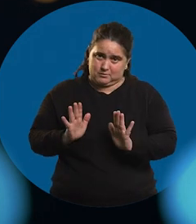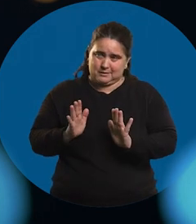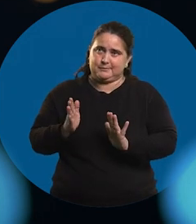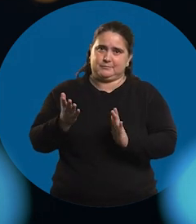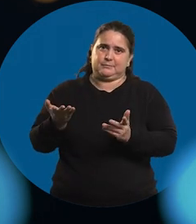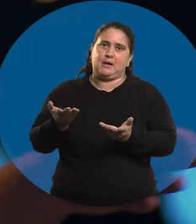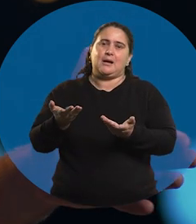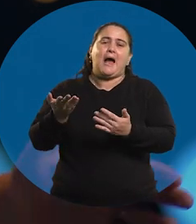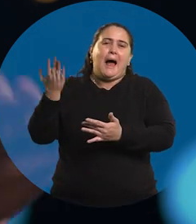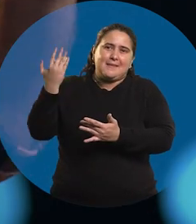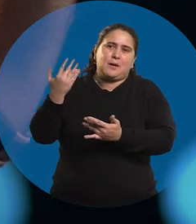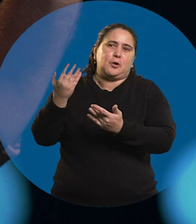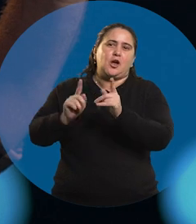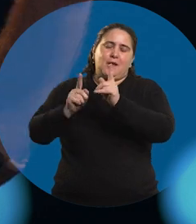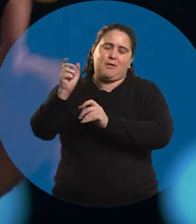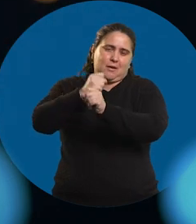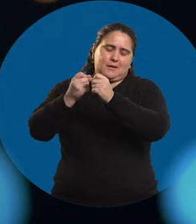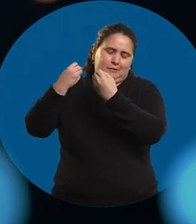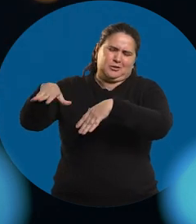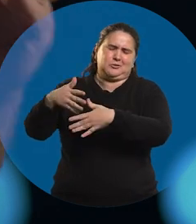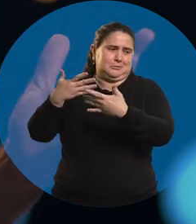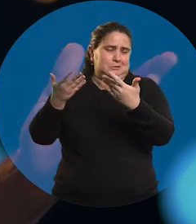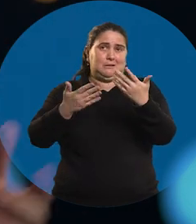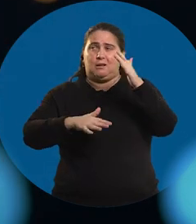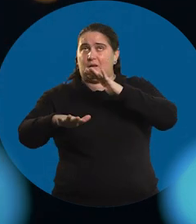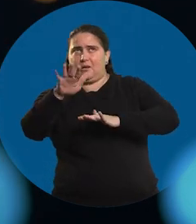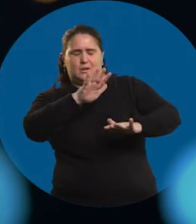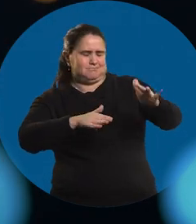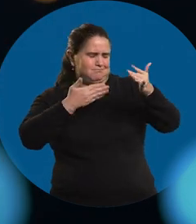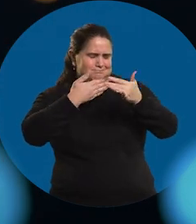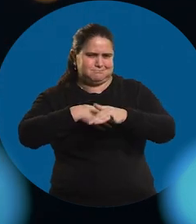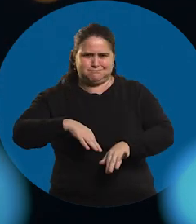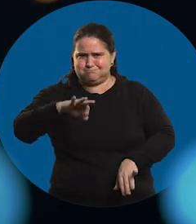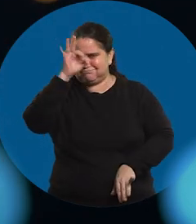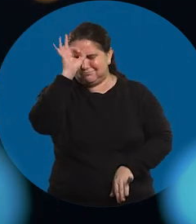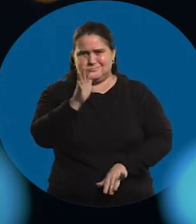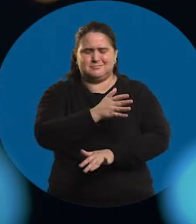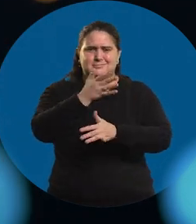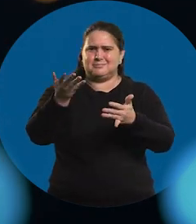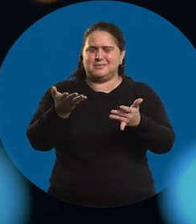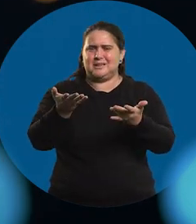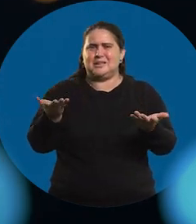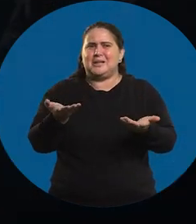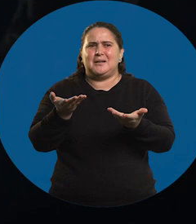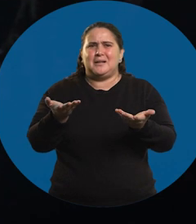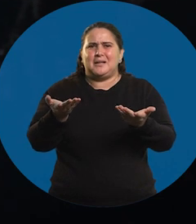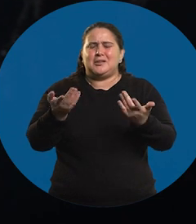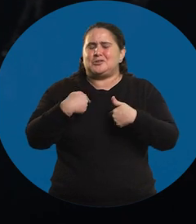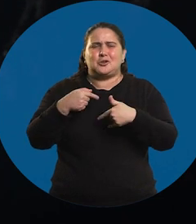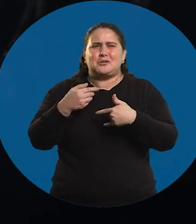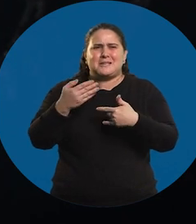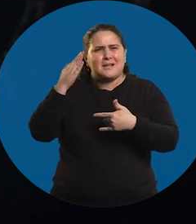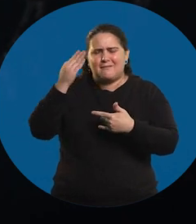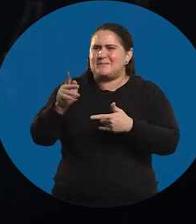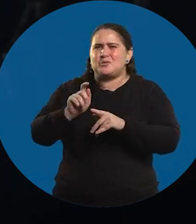Hoy en día, ¿no? En ese día, cuando me fui de la Facultad de Ingeniería, no entendía nada. De verdad, entendía que no... que